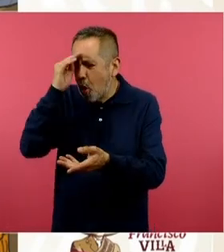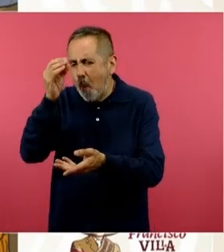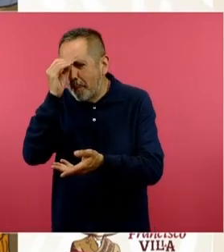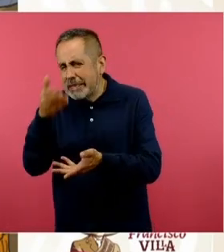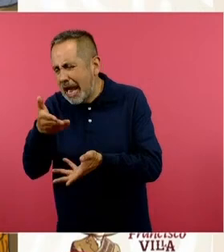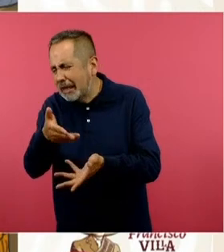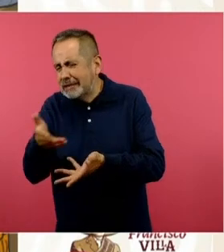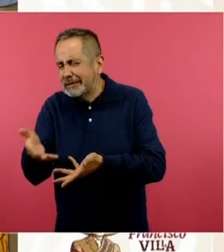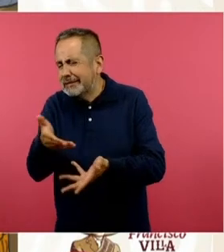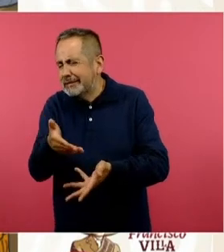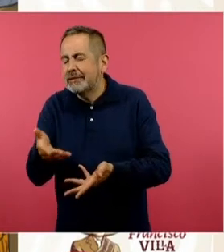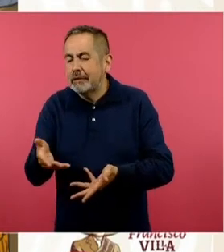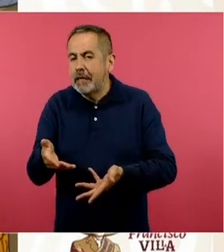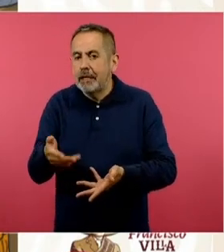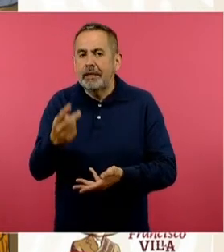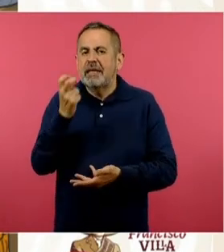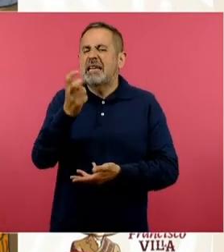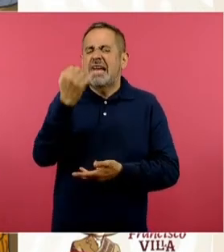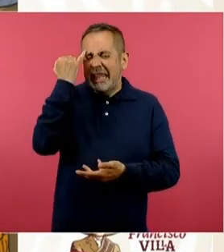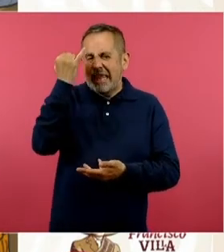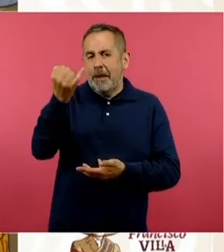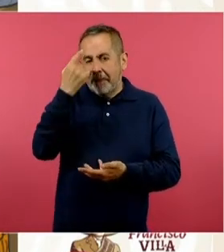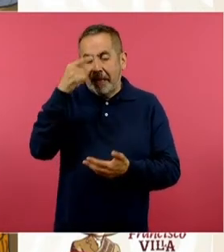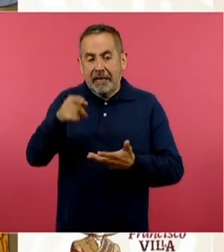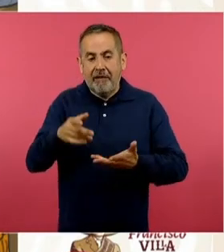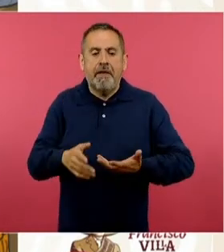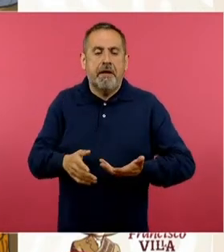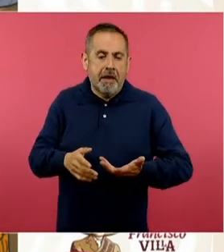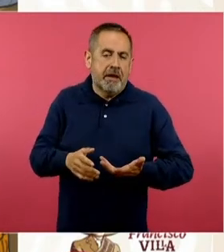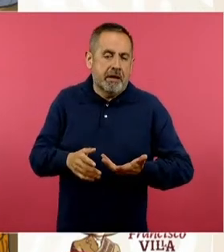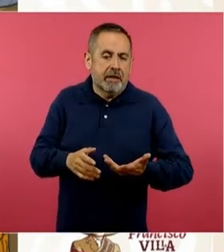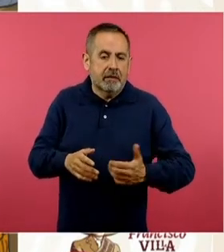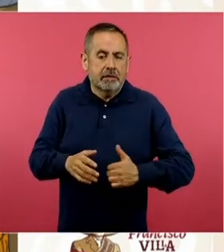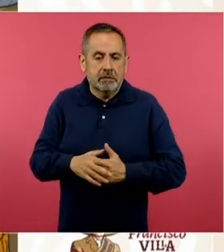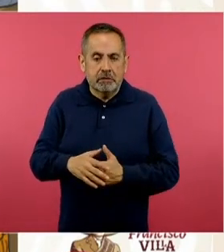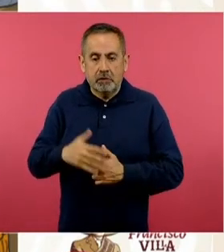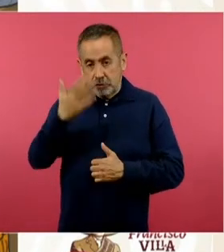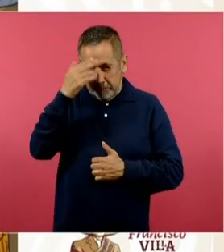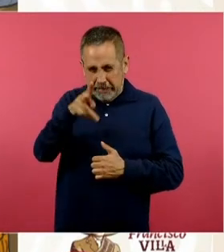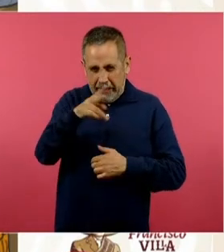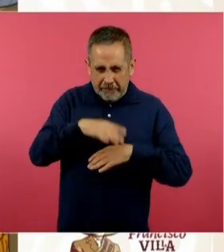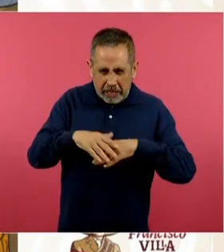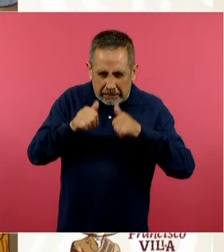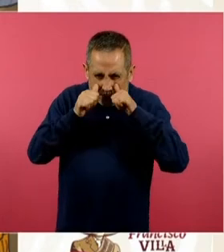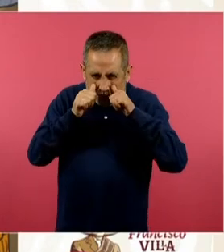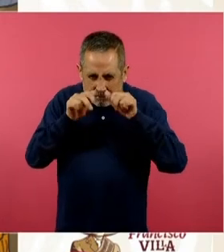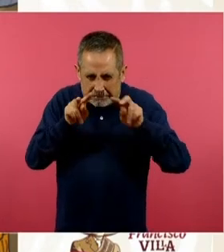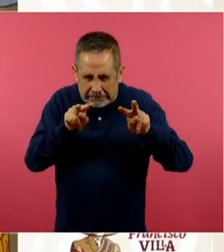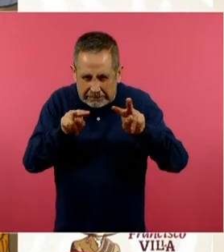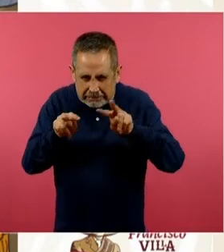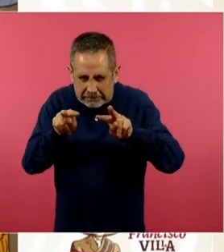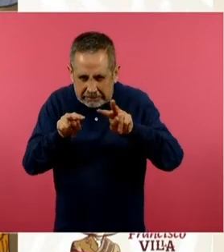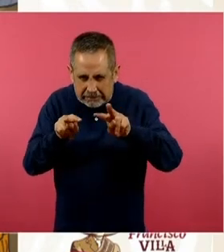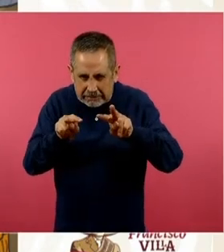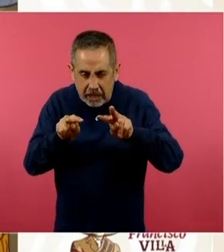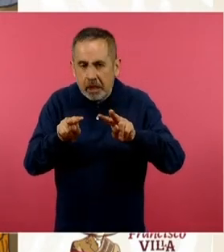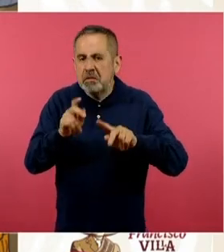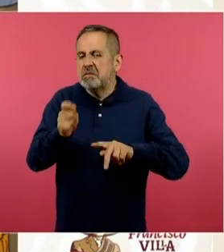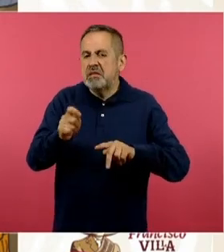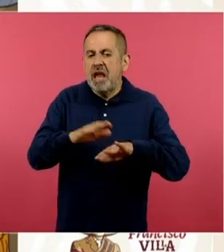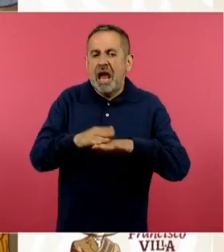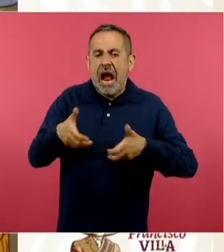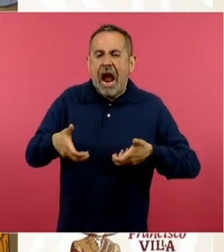cuál es la idea que proyecta esta imagen, porque sé que seguramente si ustedes ponen atención es una calle